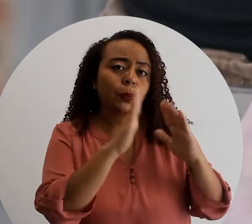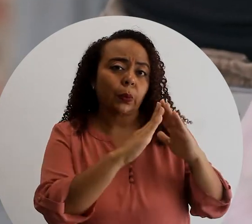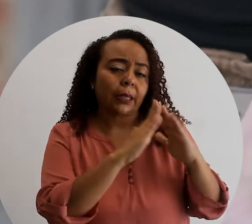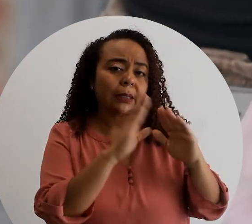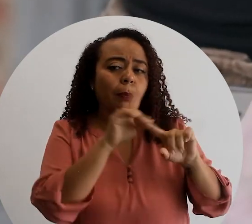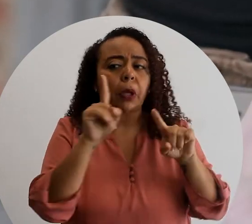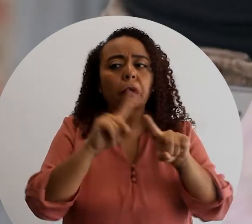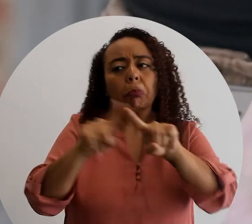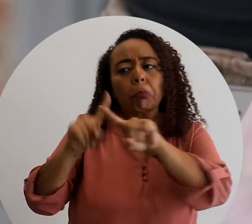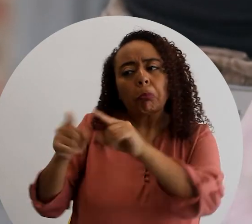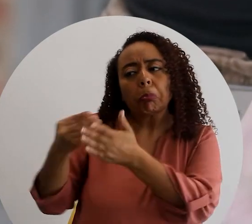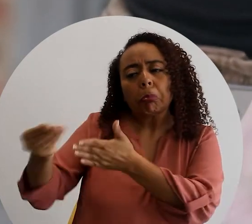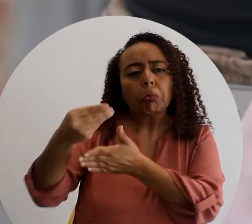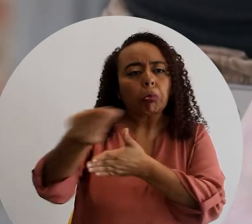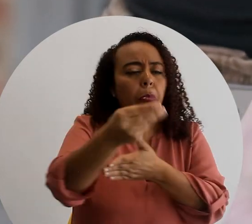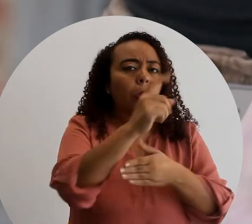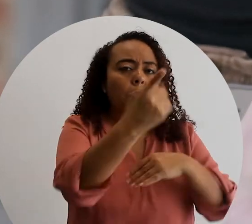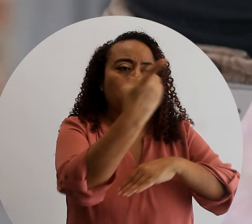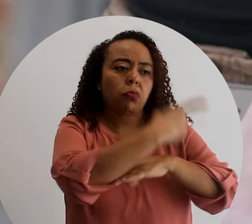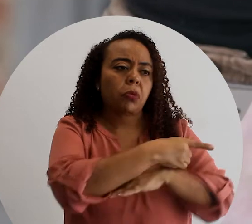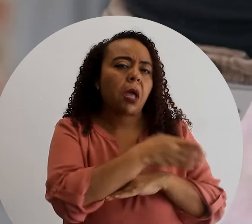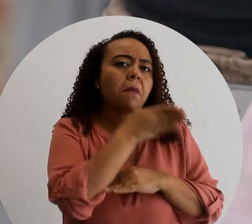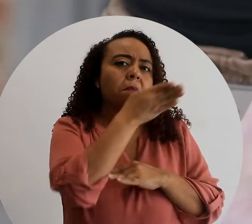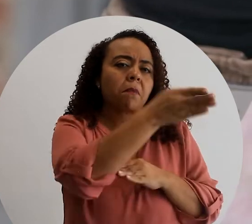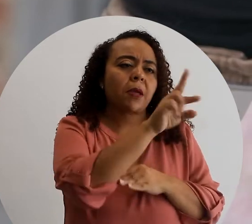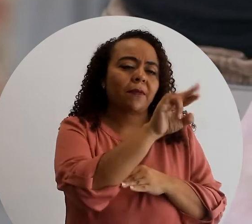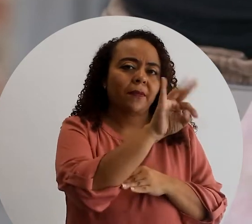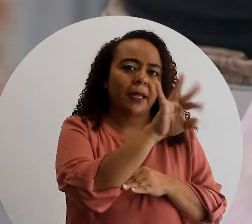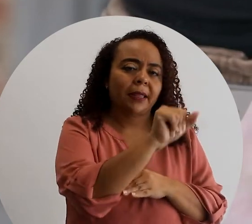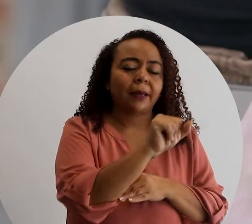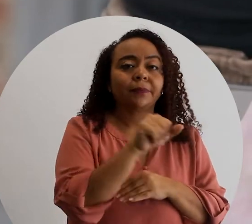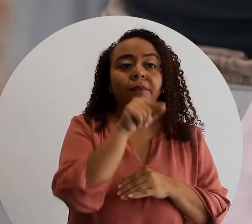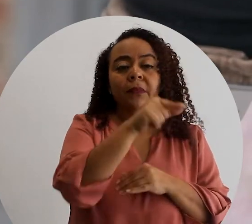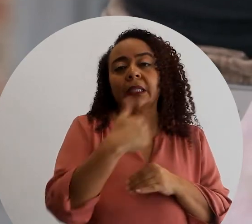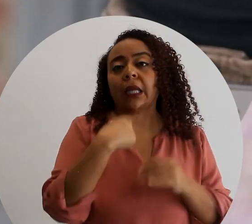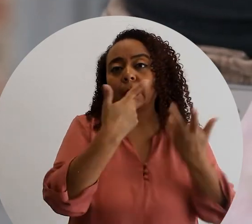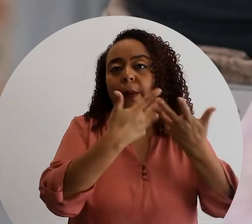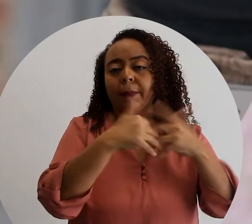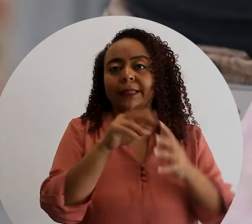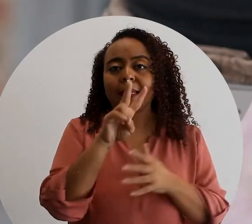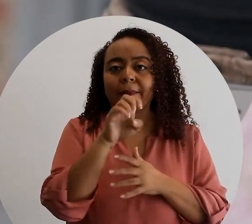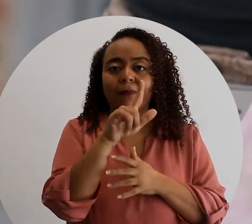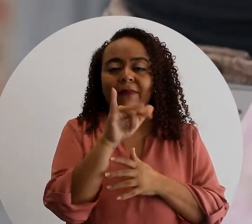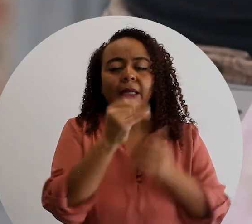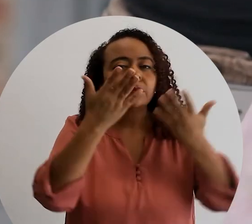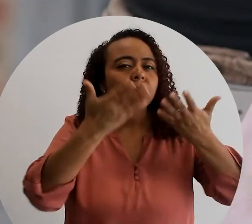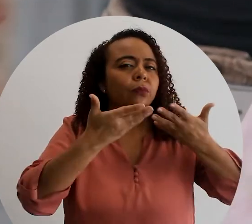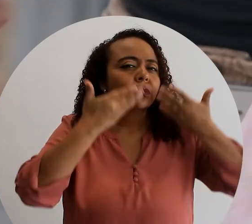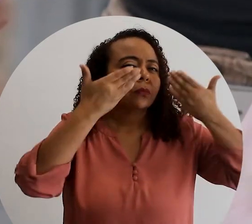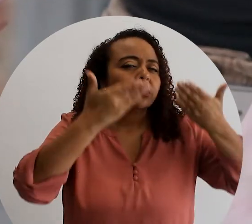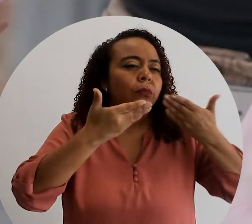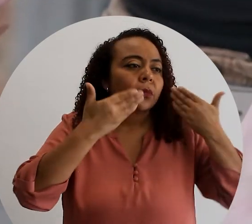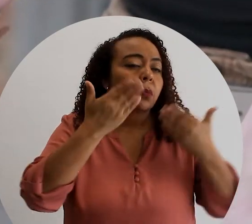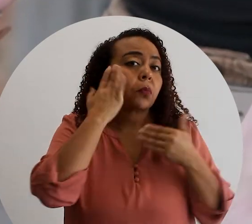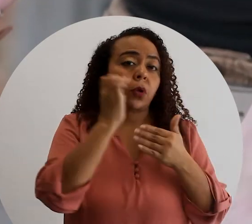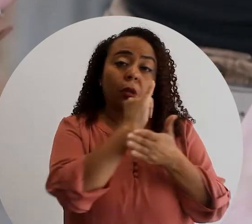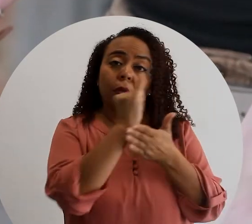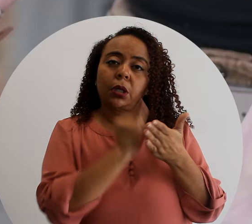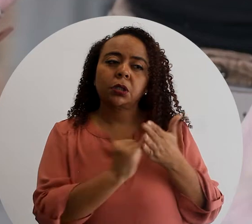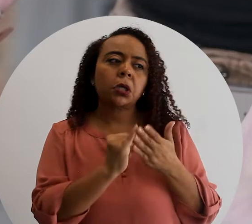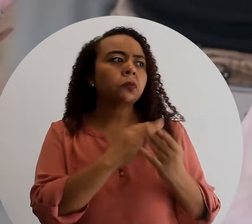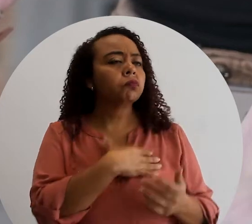por lo que solía comprarla de diferentes emprendimientos. Un día decidió comprarle velas a Doña Arbita, quien tiene una empresa de velas